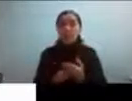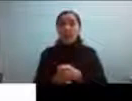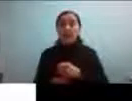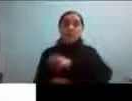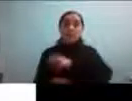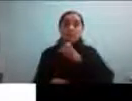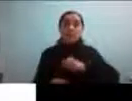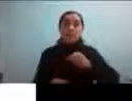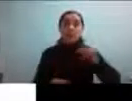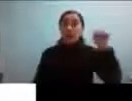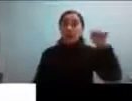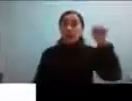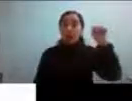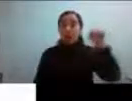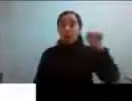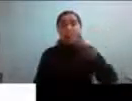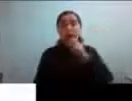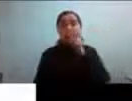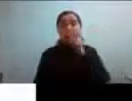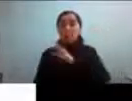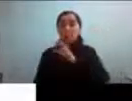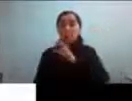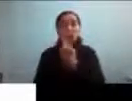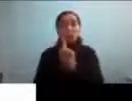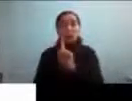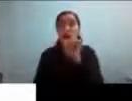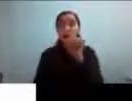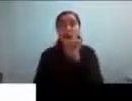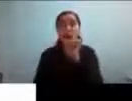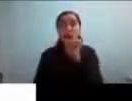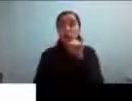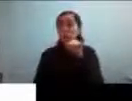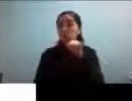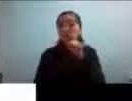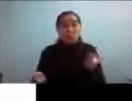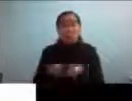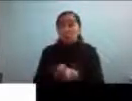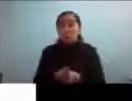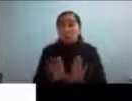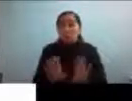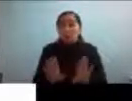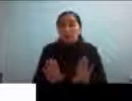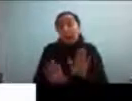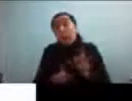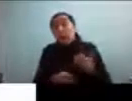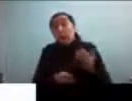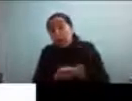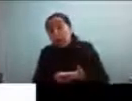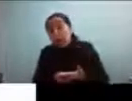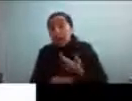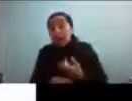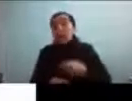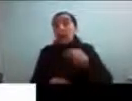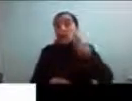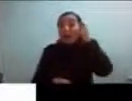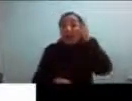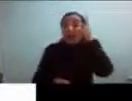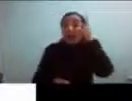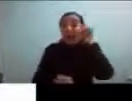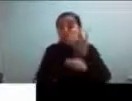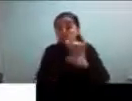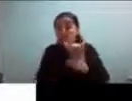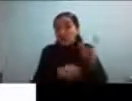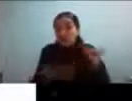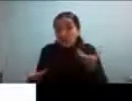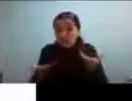como en población no autista entonces existía cierto mito y probablemente todavía existe cierto mito de que la